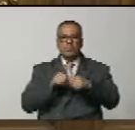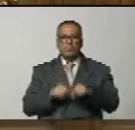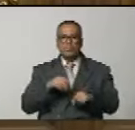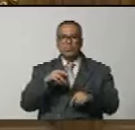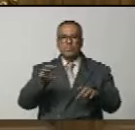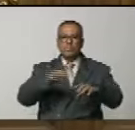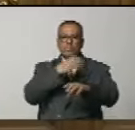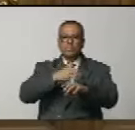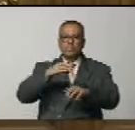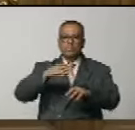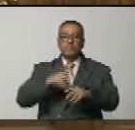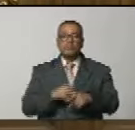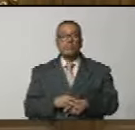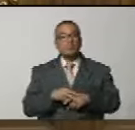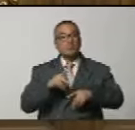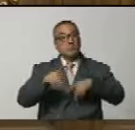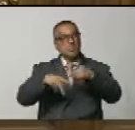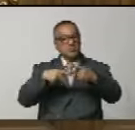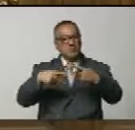de Cultura y Recreación,